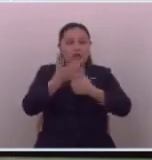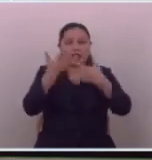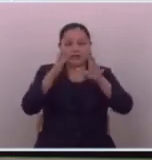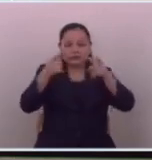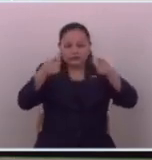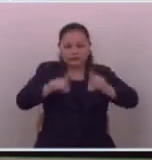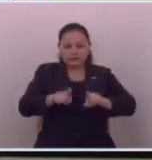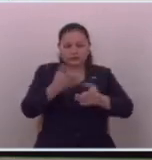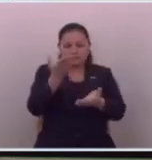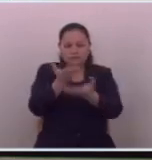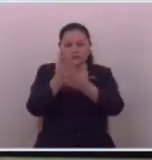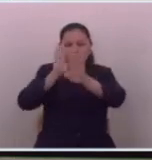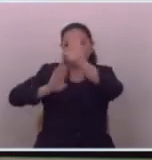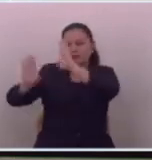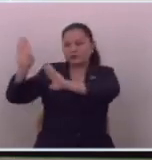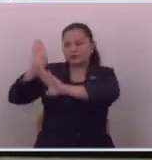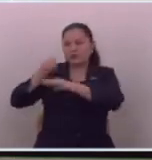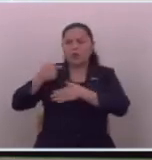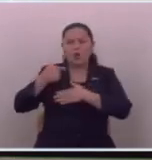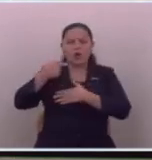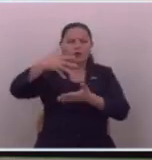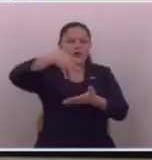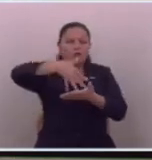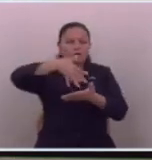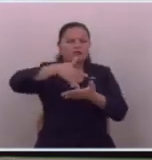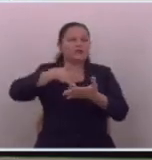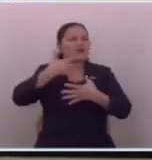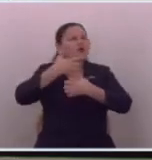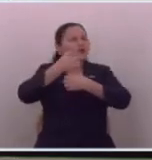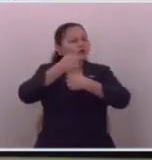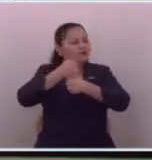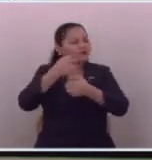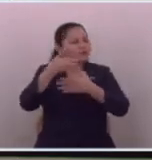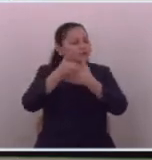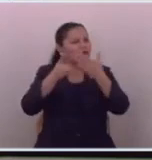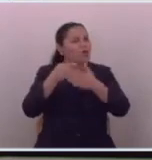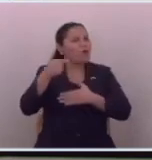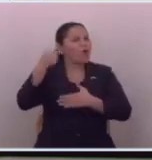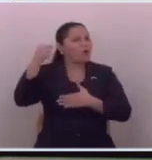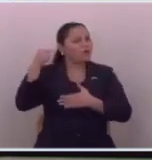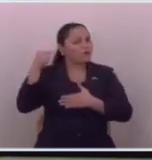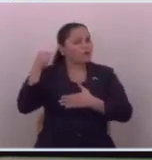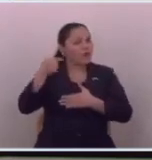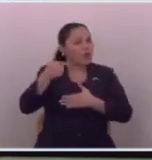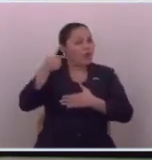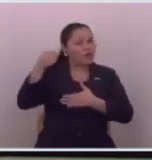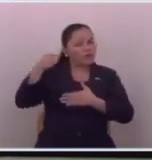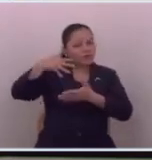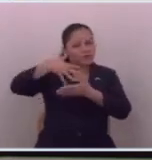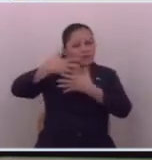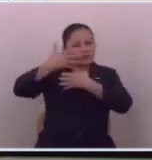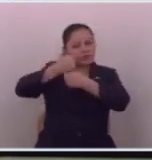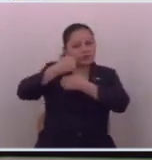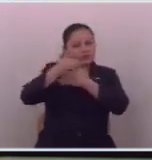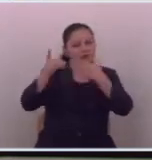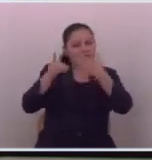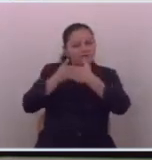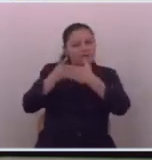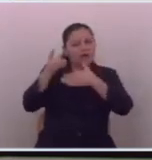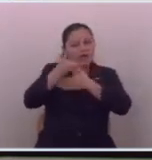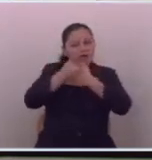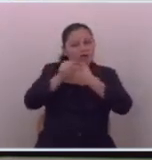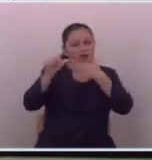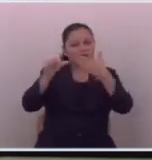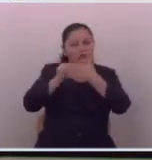es un hecho histórico cuando el pueblo había confiado en los diputados cuando el pueblo había confiado en una asamblea legislativa